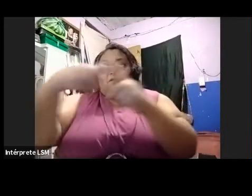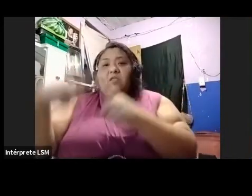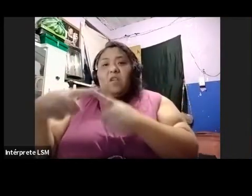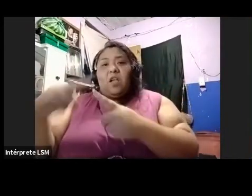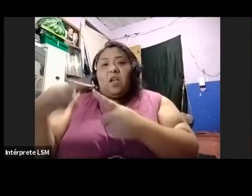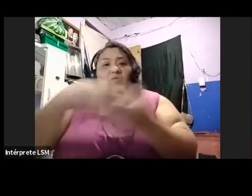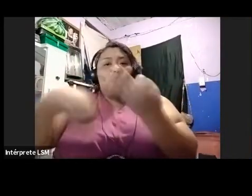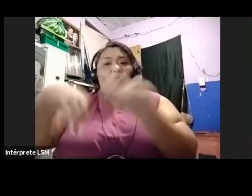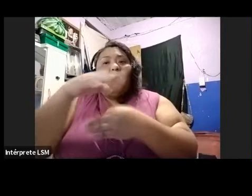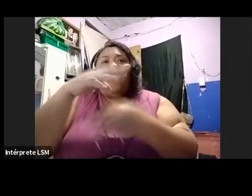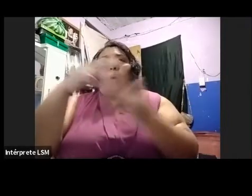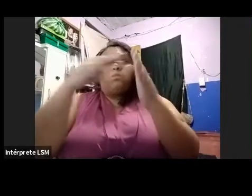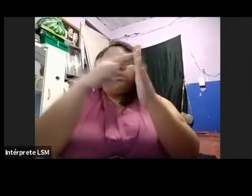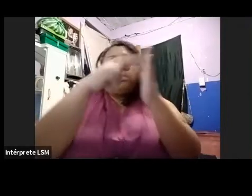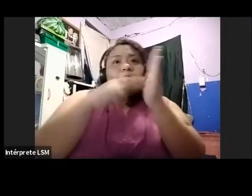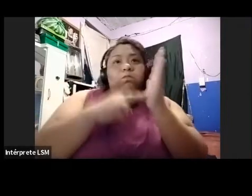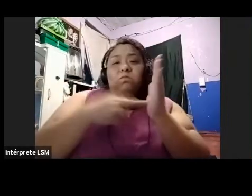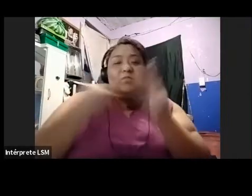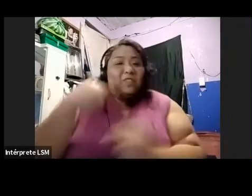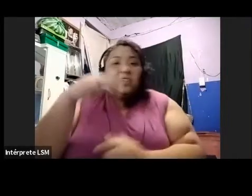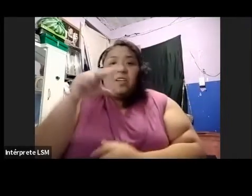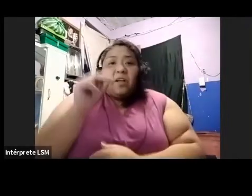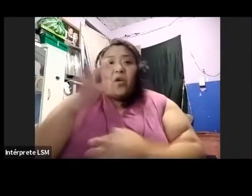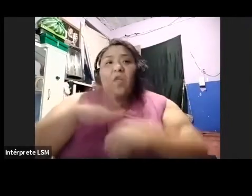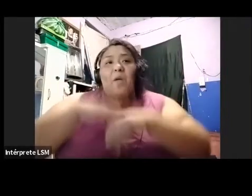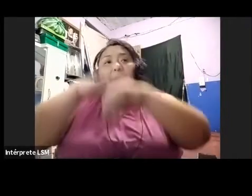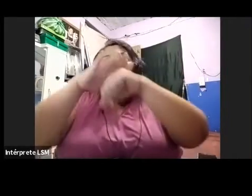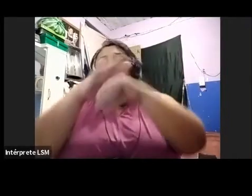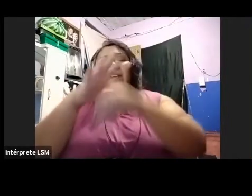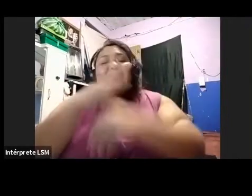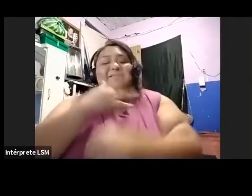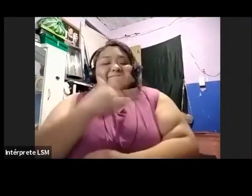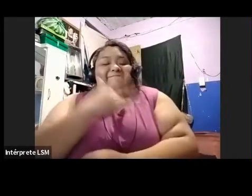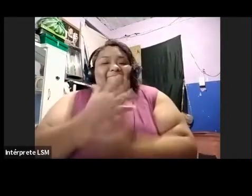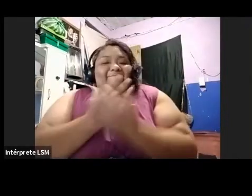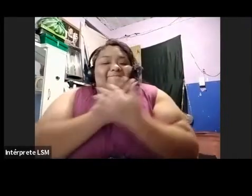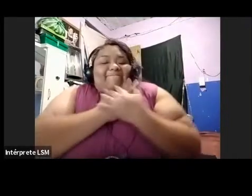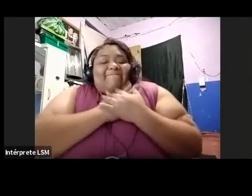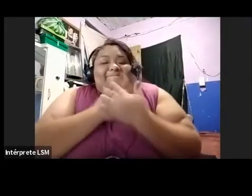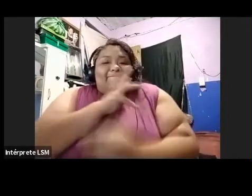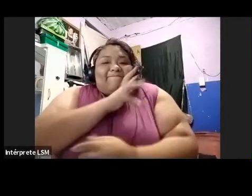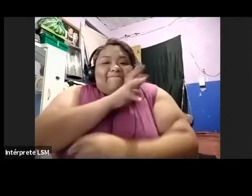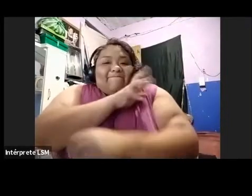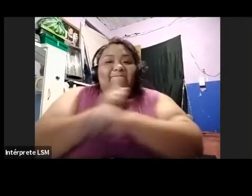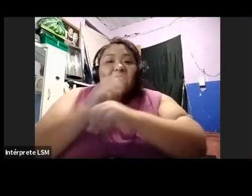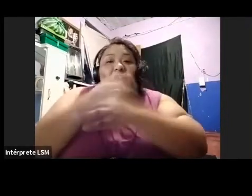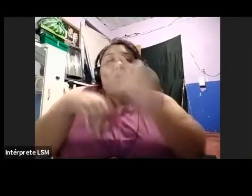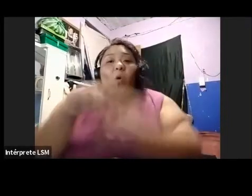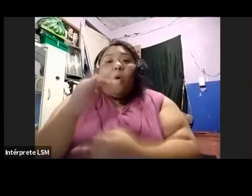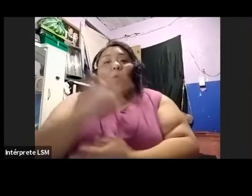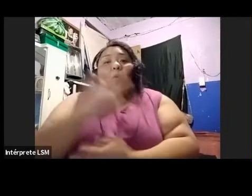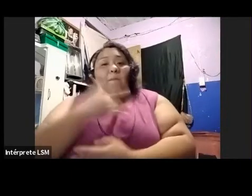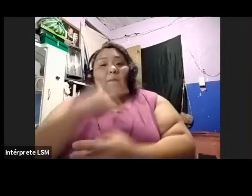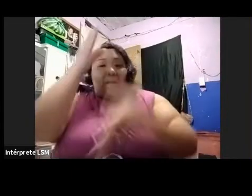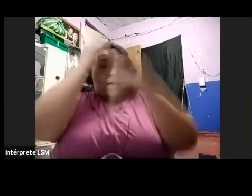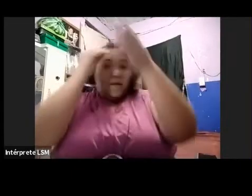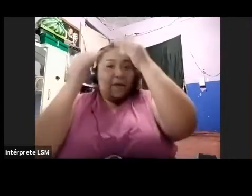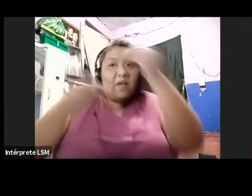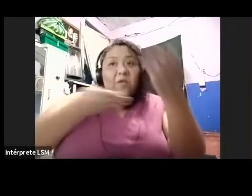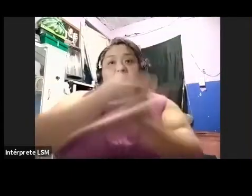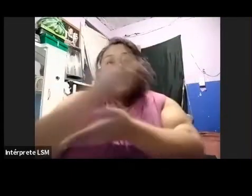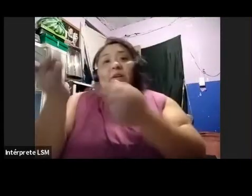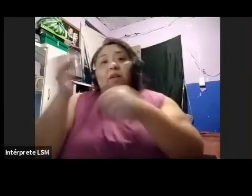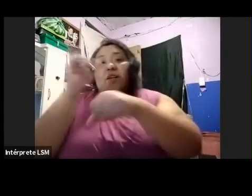norma al dar más caricias al corazón y el aprender a compartir y disfrutar de esos días nublados que a veces se hacen